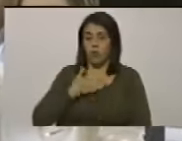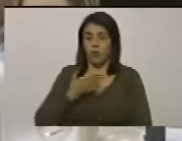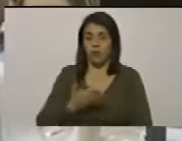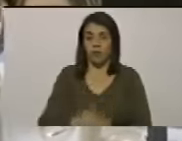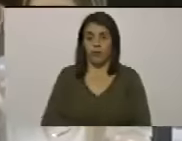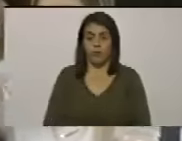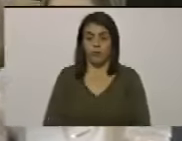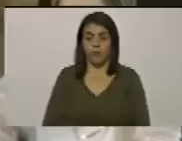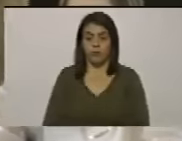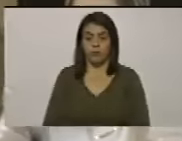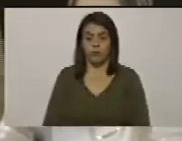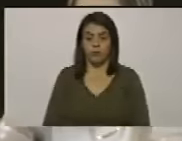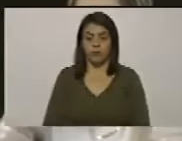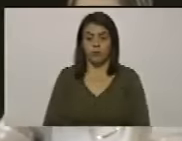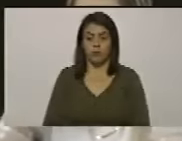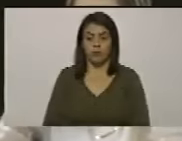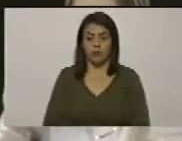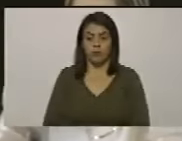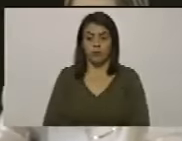aceptar